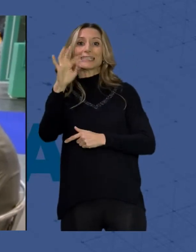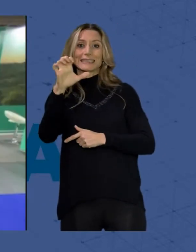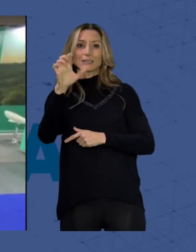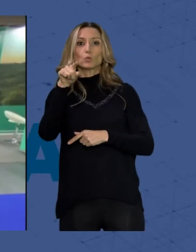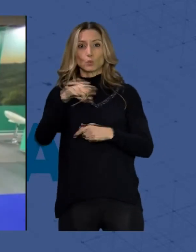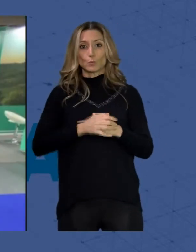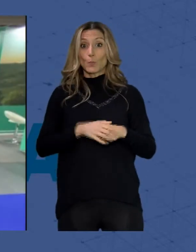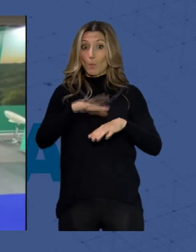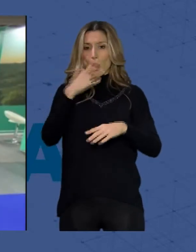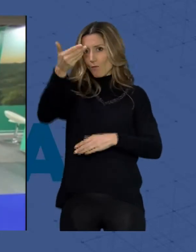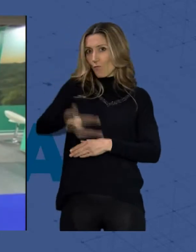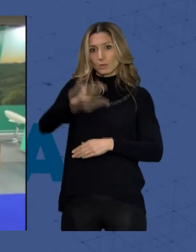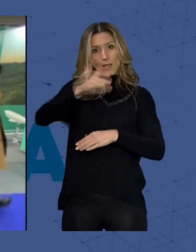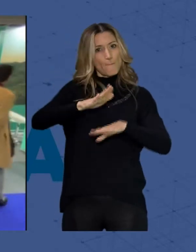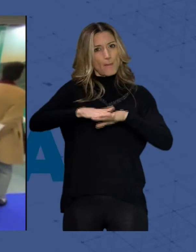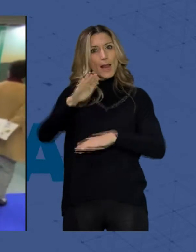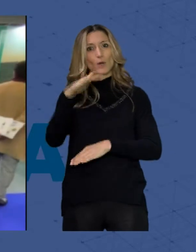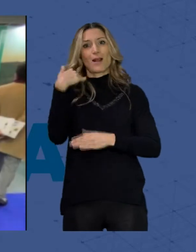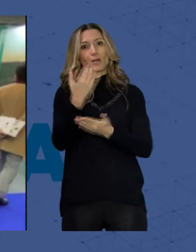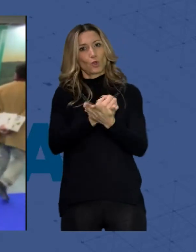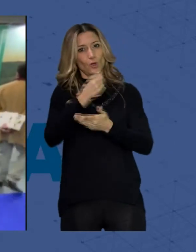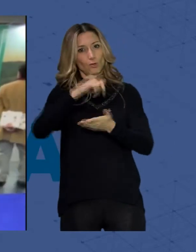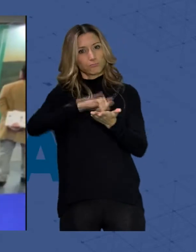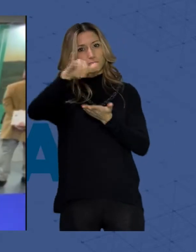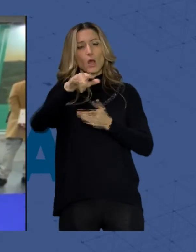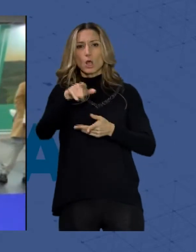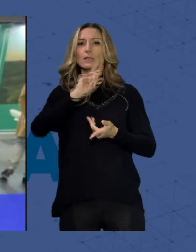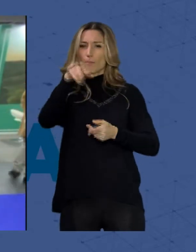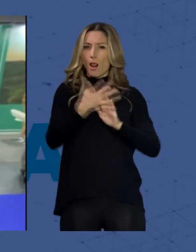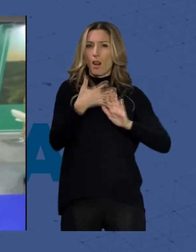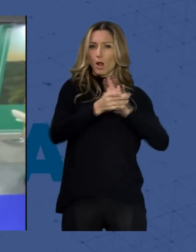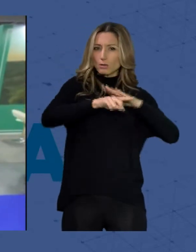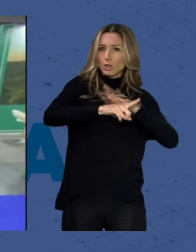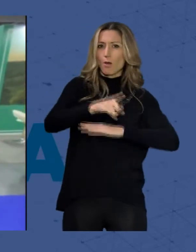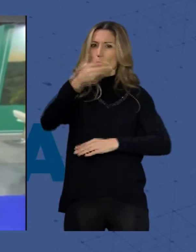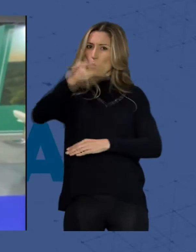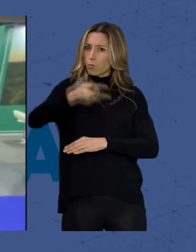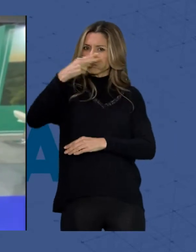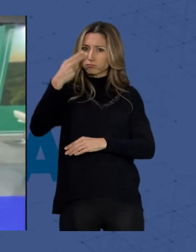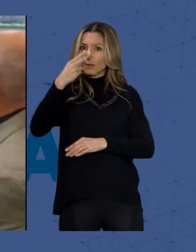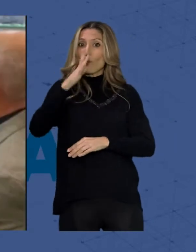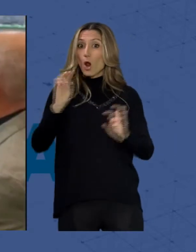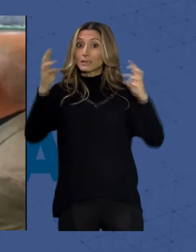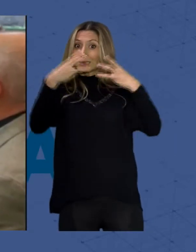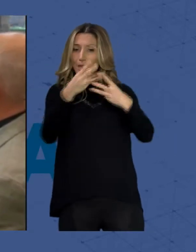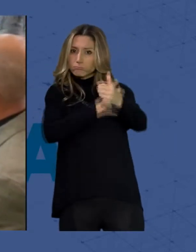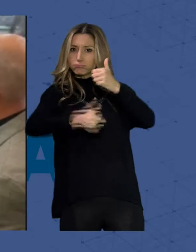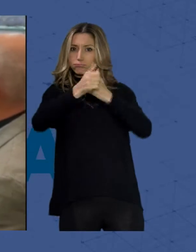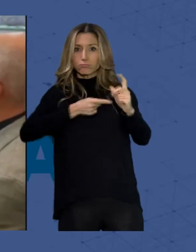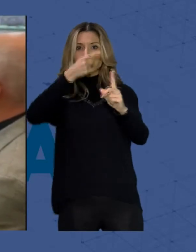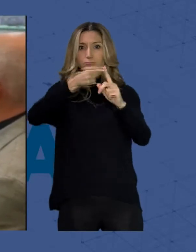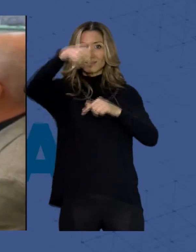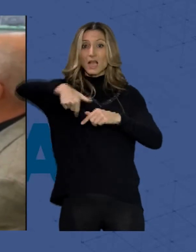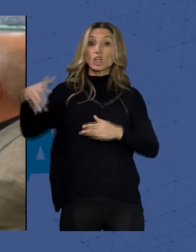romper la estacionalidad. Del mismo modo se han planteado acciones muy relevantes para posicionar en Internet como destino prioritario en toda Europa a costa de